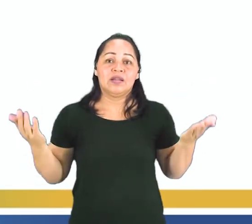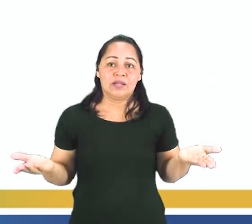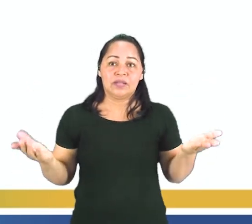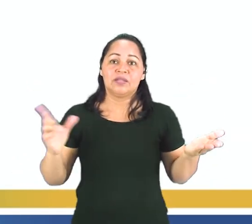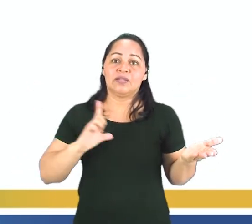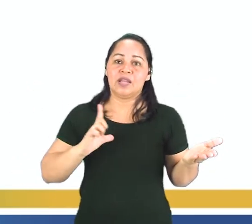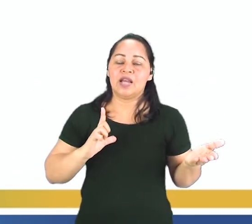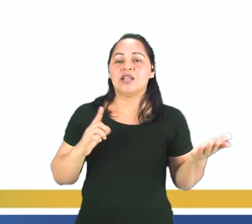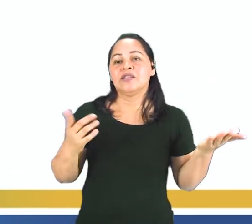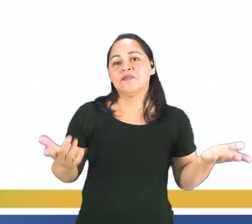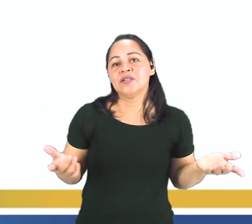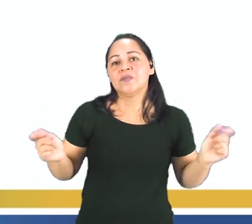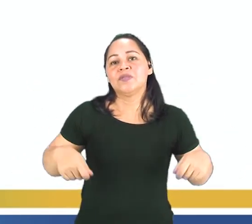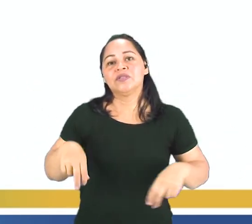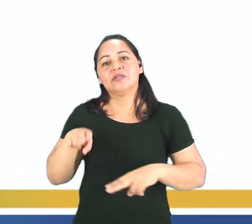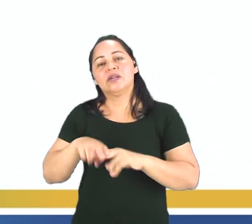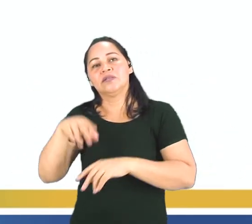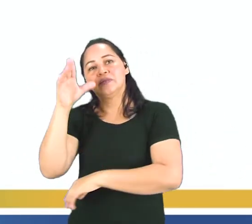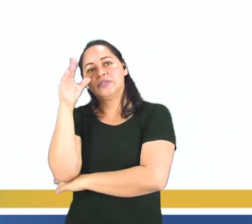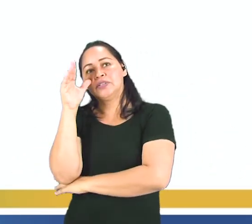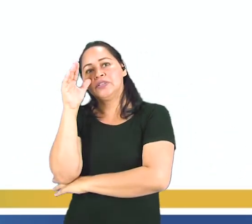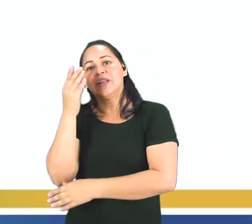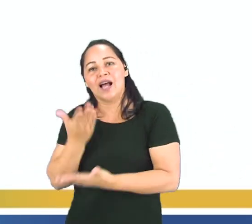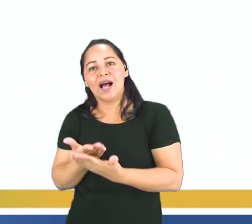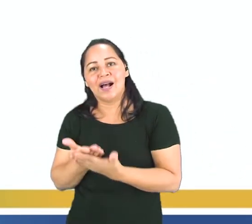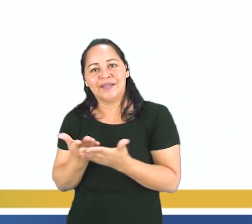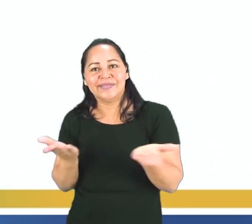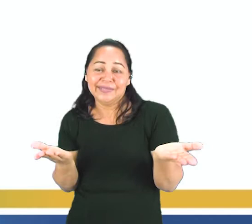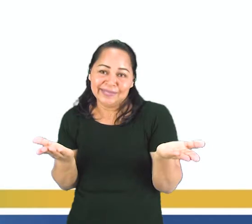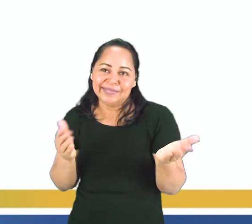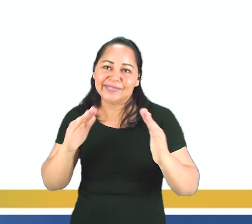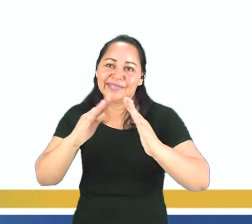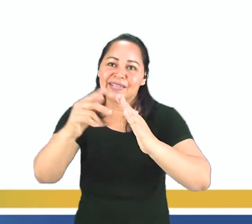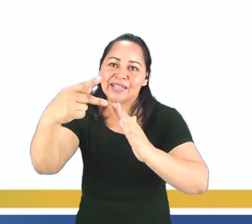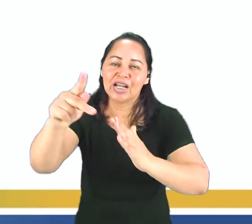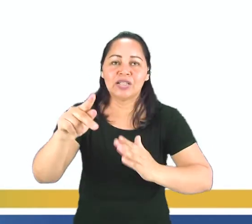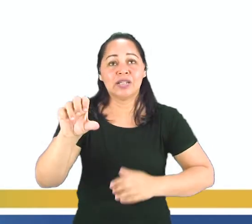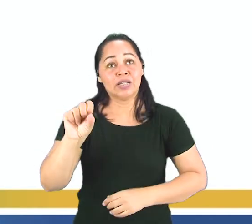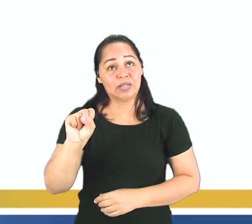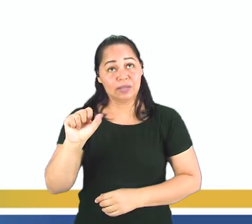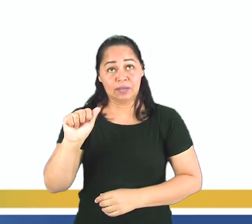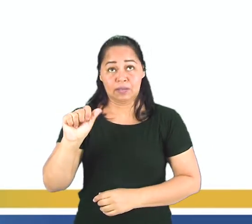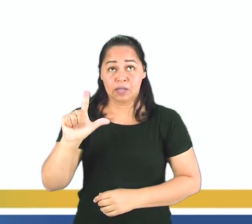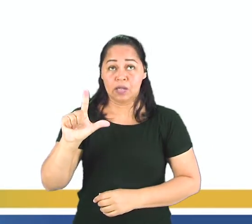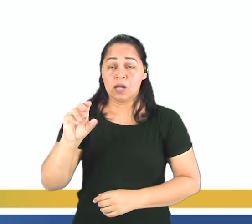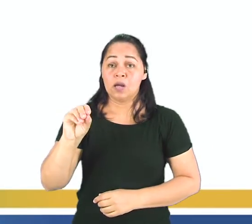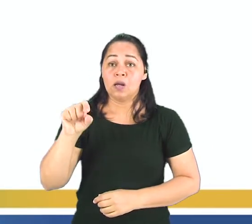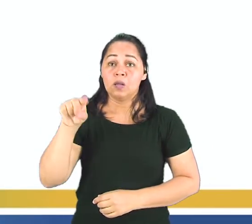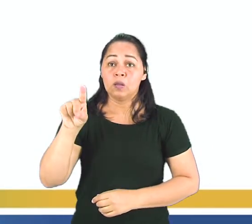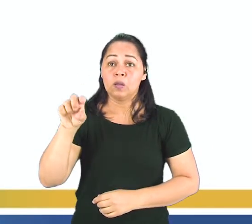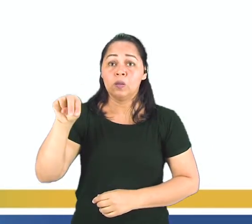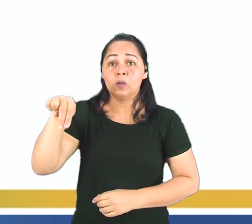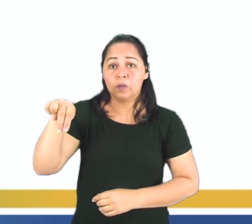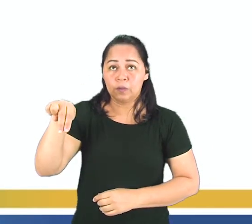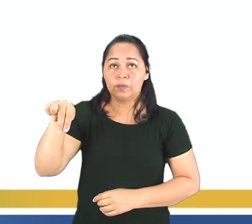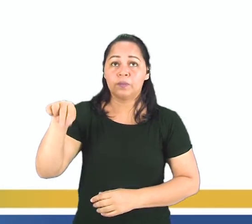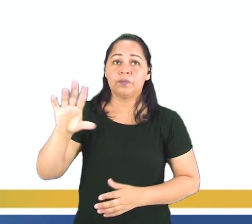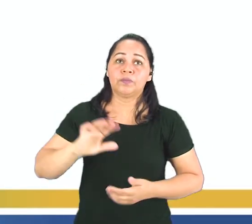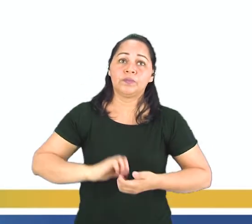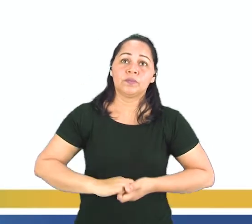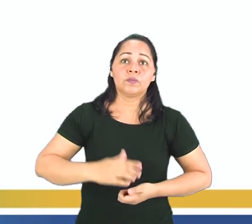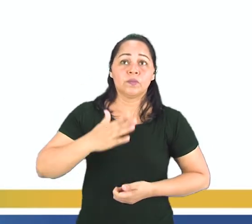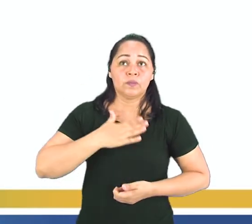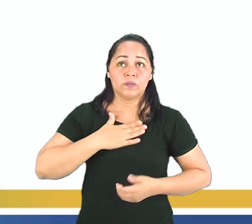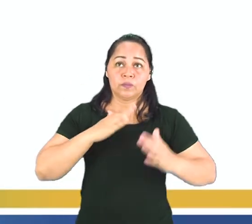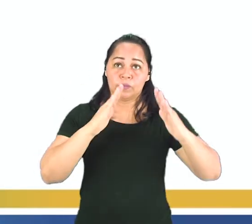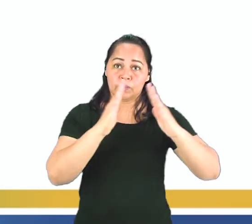TV. Lá donde usted puede estar assistiendo esta aula, por ejemplo. Bueno. En el salón hay. Bueno. En mi casa tengo. Apenas